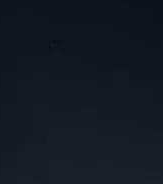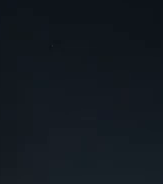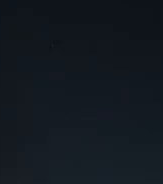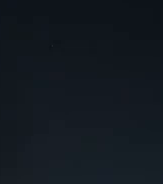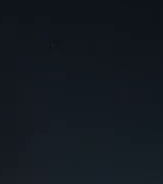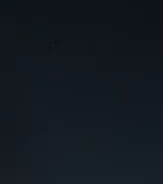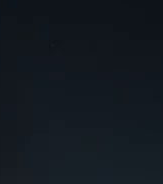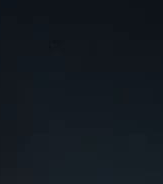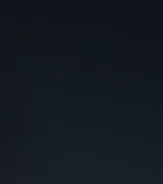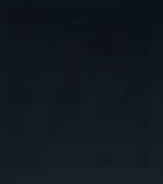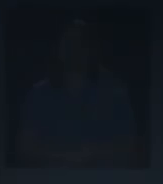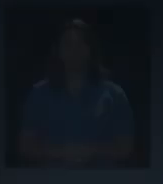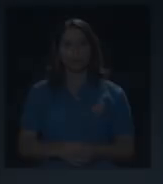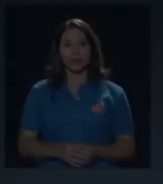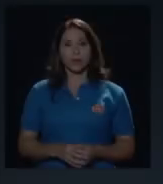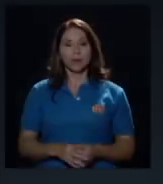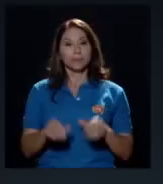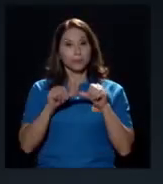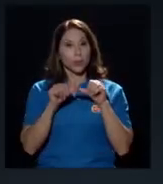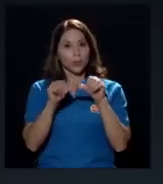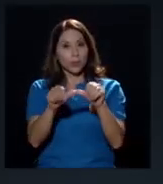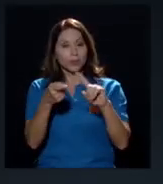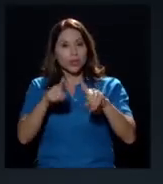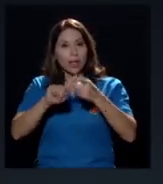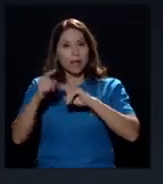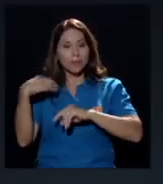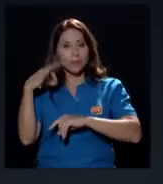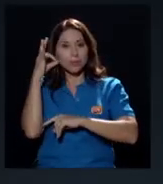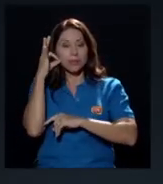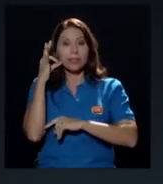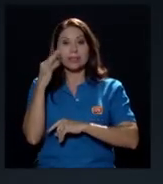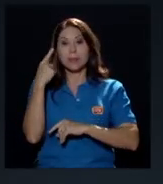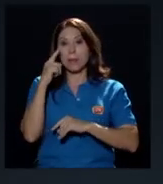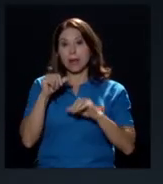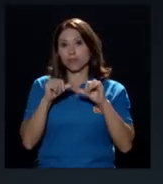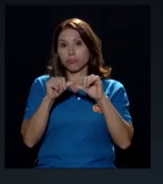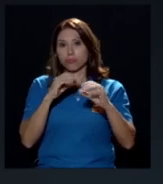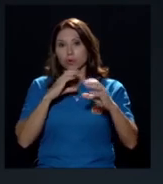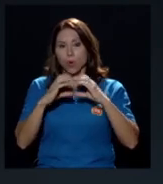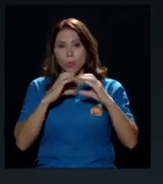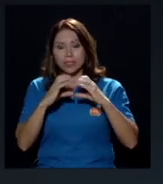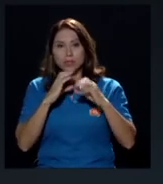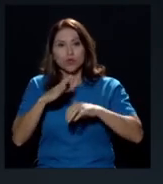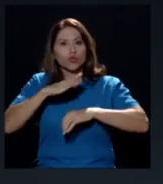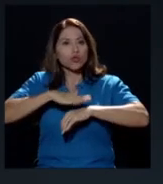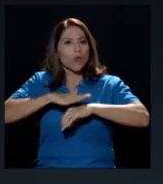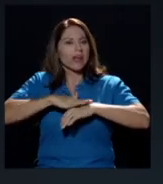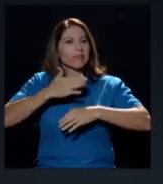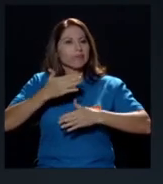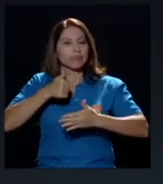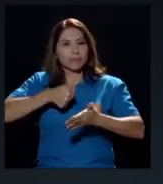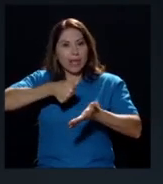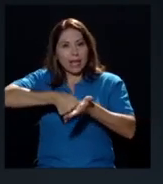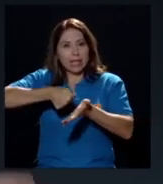Regresamos, amigas y amigos, a esta conversación sobre las elecciones